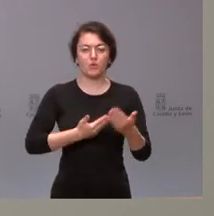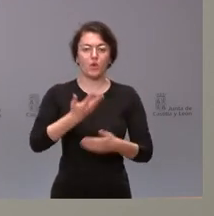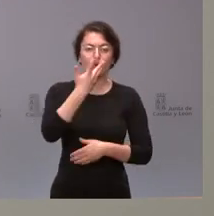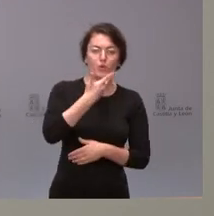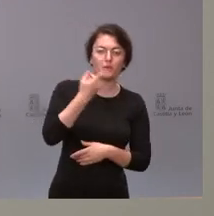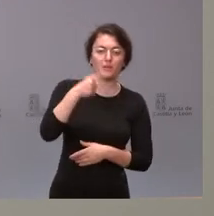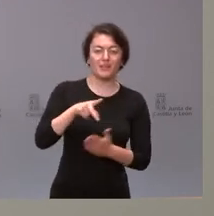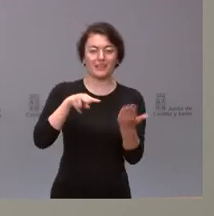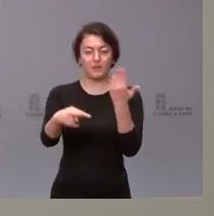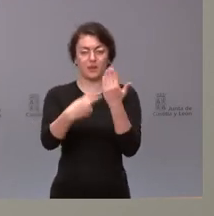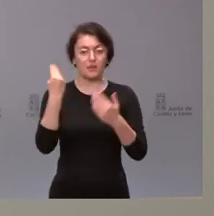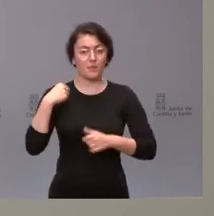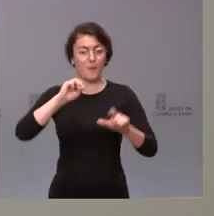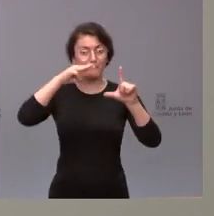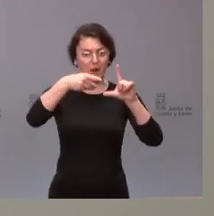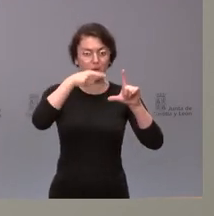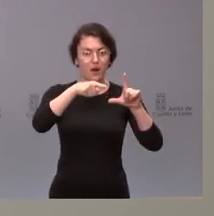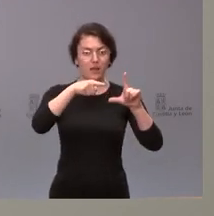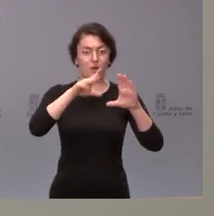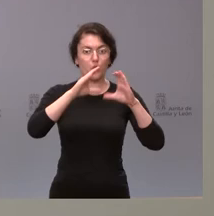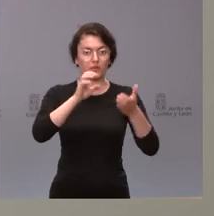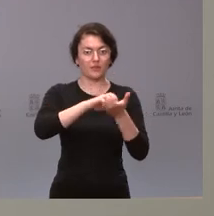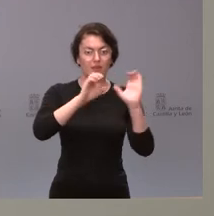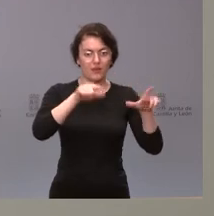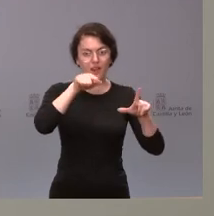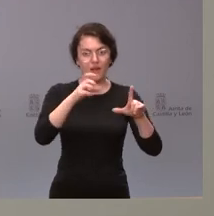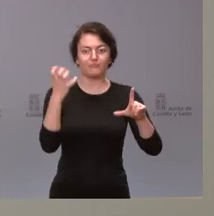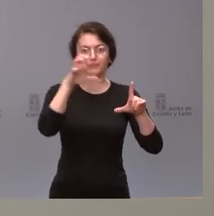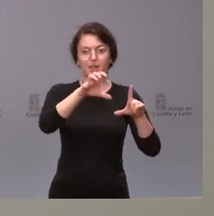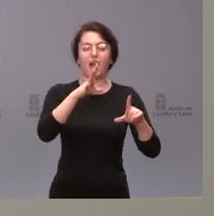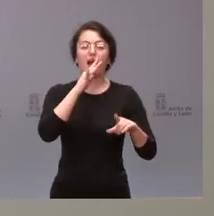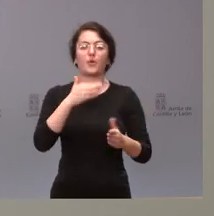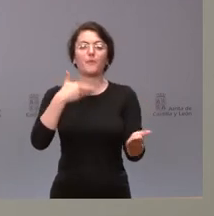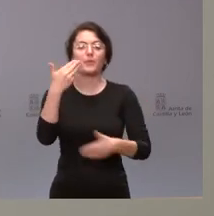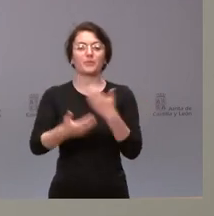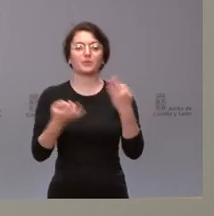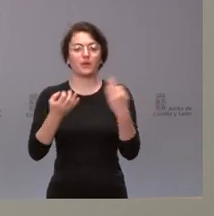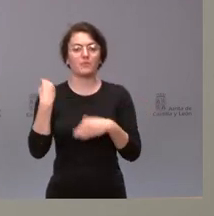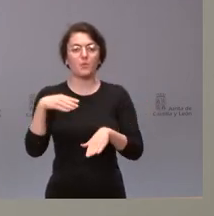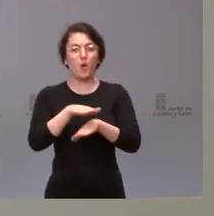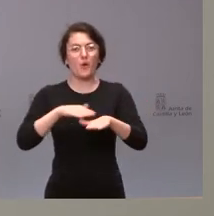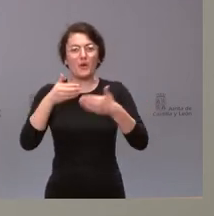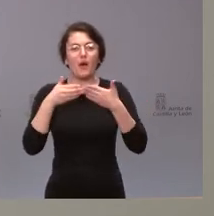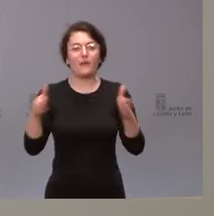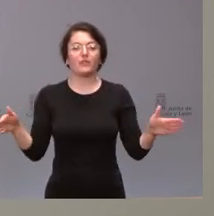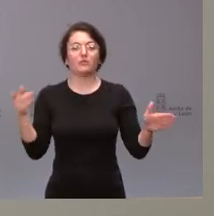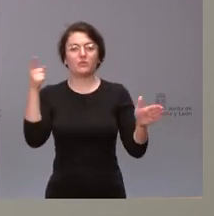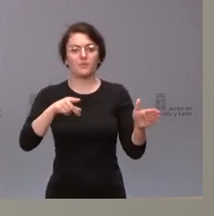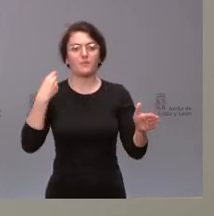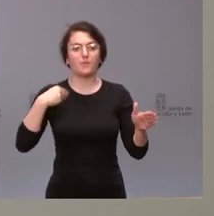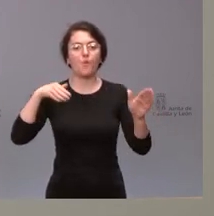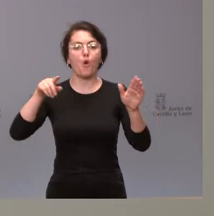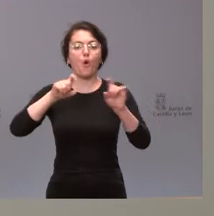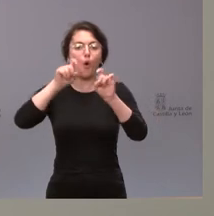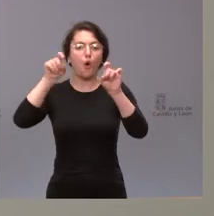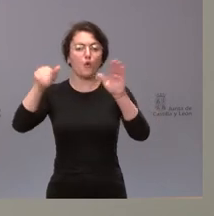página de la Junta de Castilla y León y ahora, a través del procedimiento que sigue, que es el Gobierno abierto y también la consulta con el Consejo Consultivo